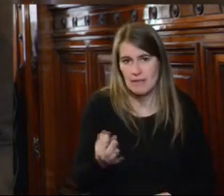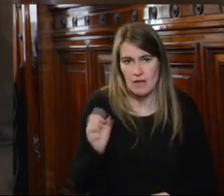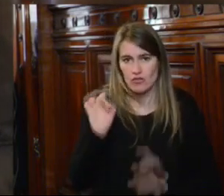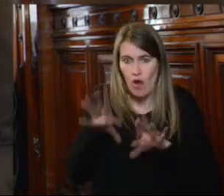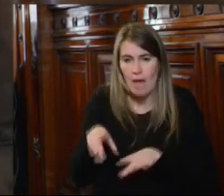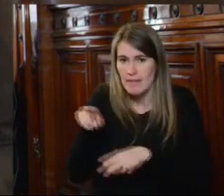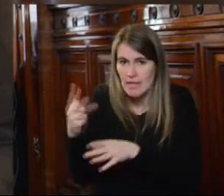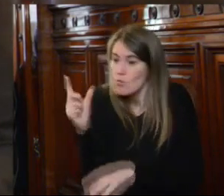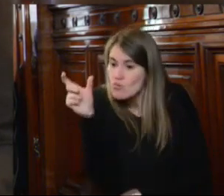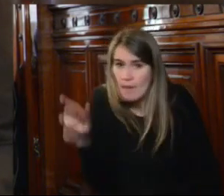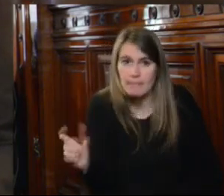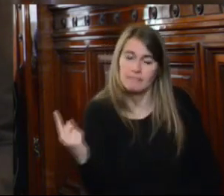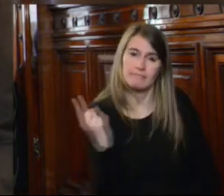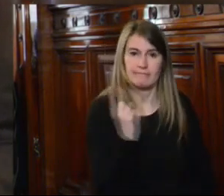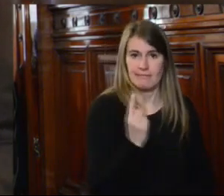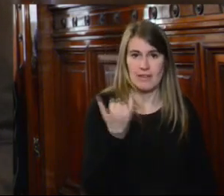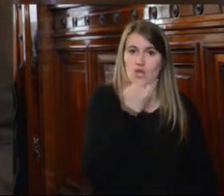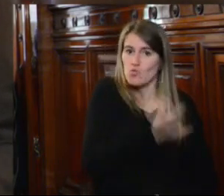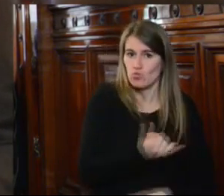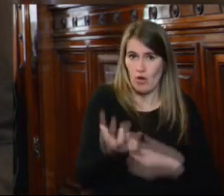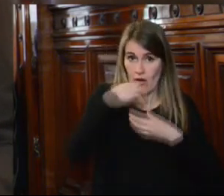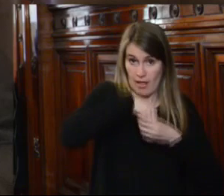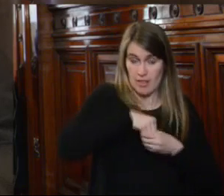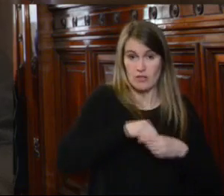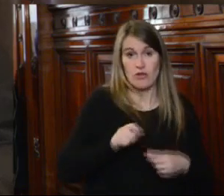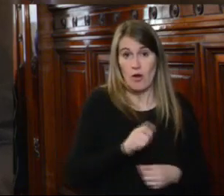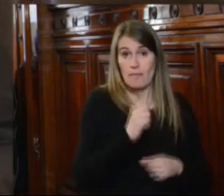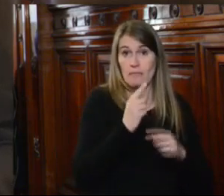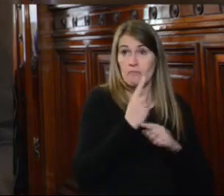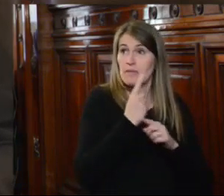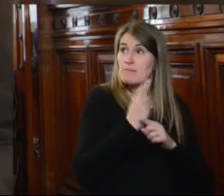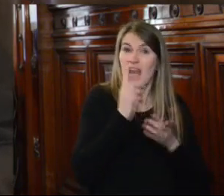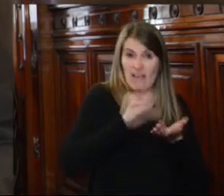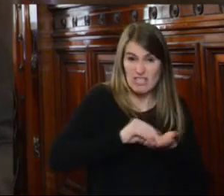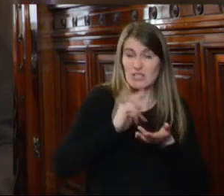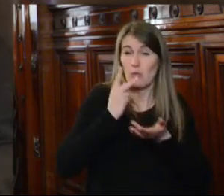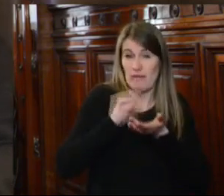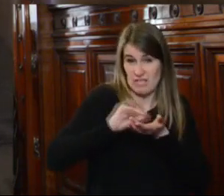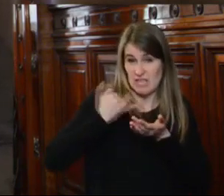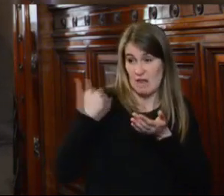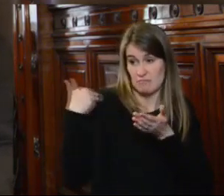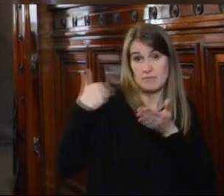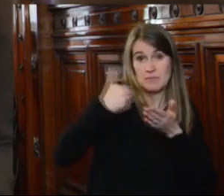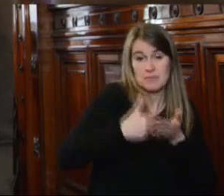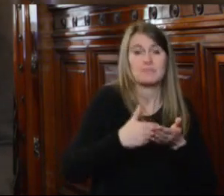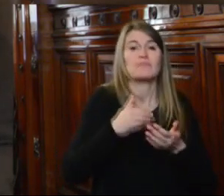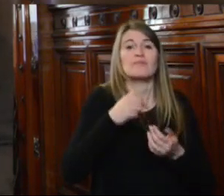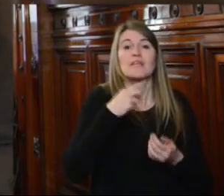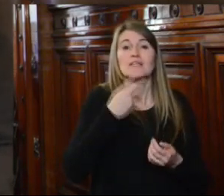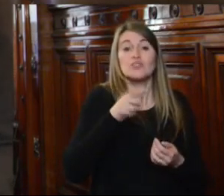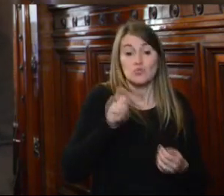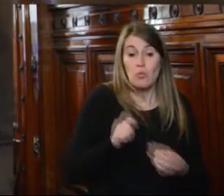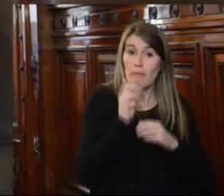a consideración de los órganos jurisdiccionales competentes tanto en primera como en segunda instancia la Suprema Corte de Justicia no